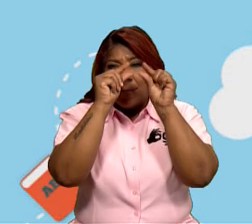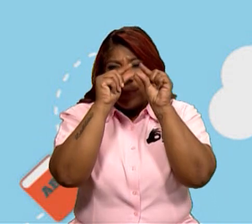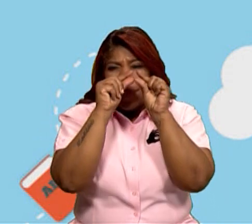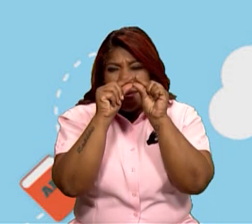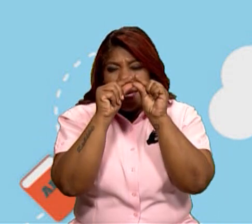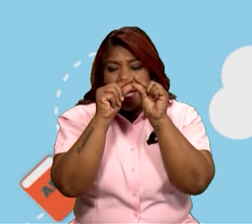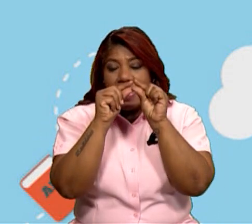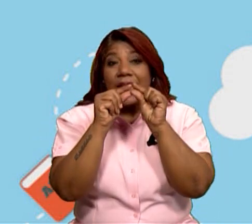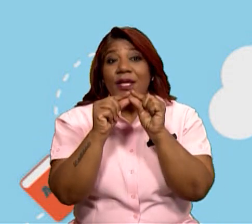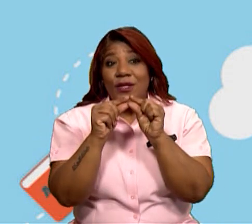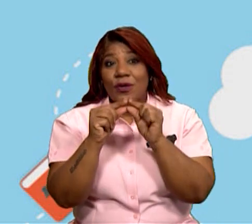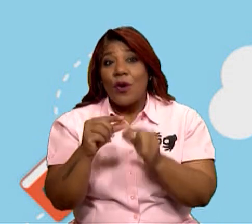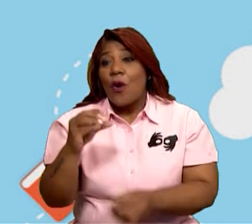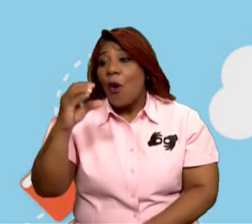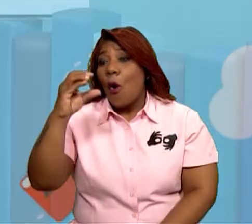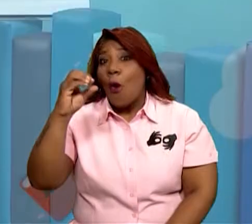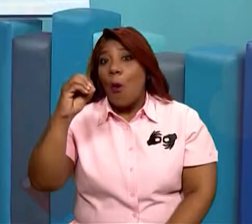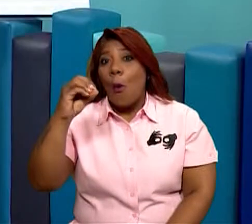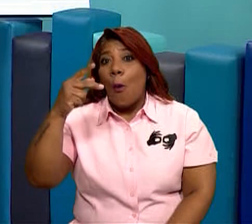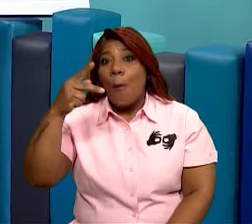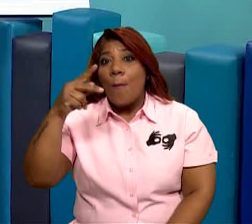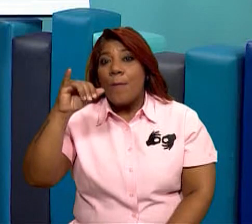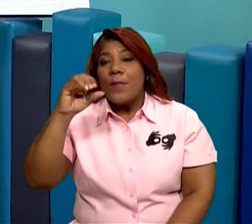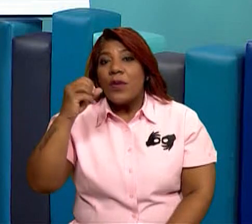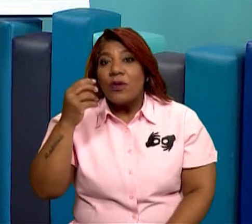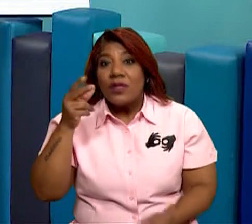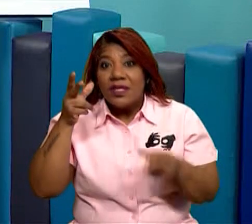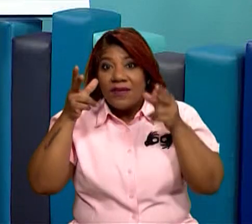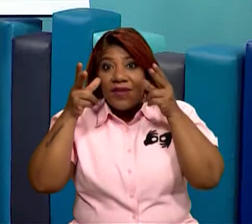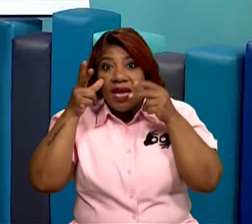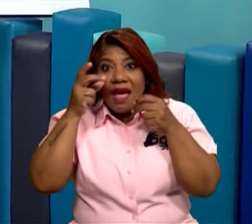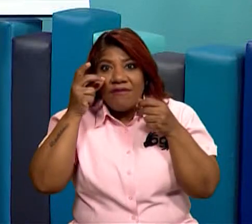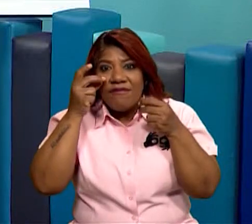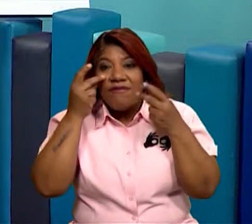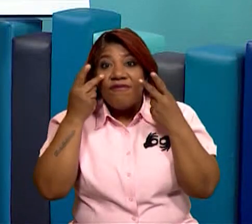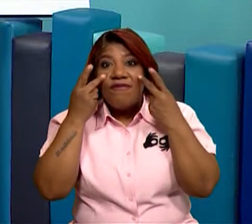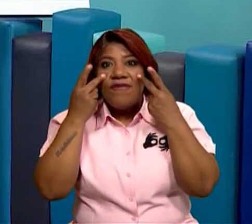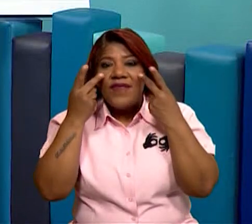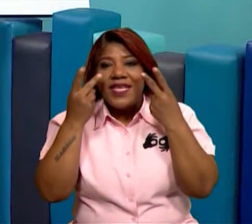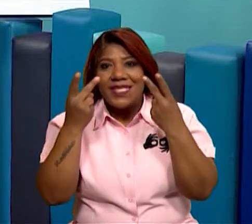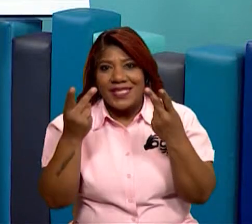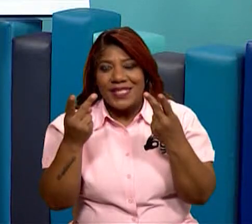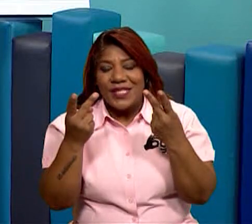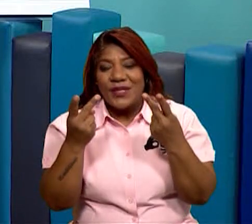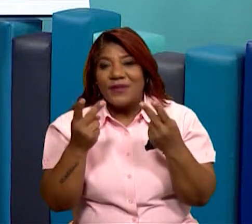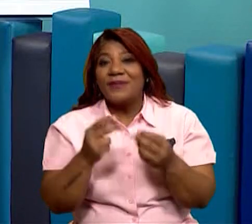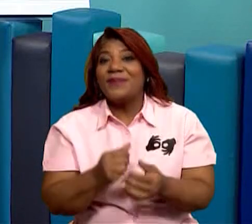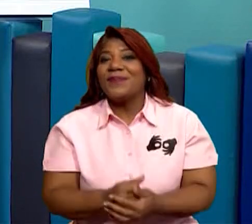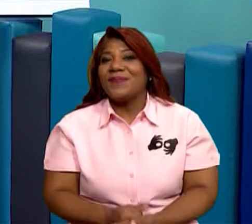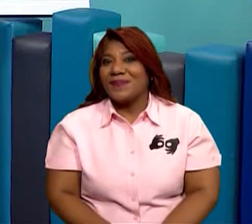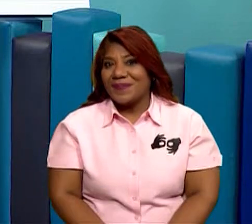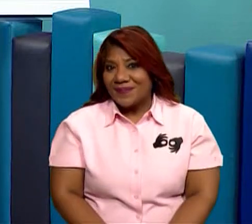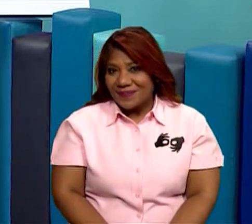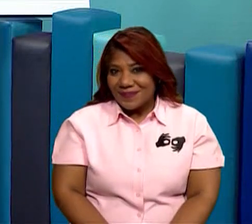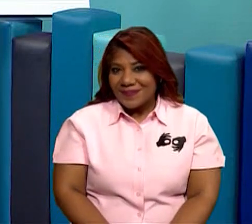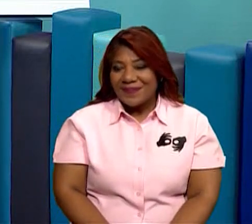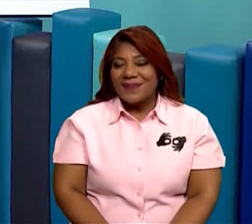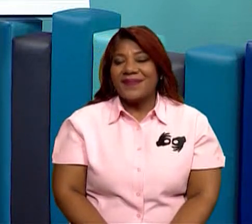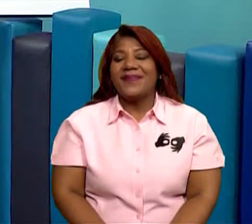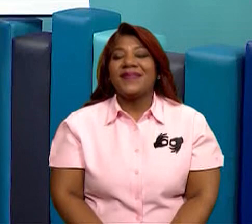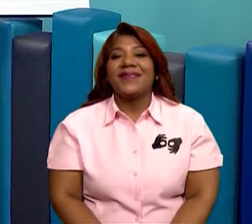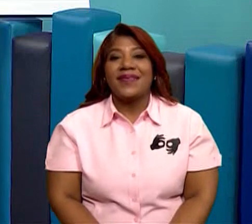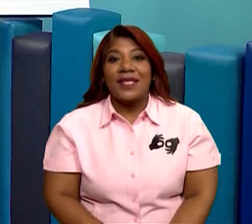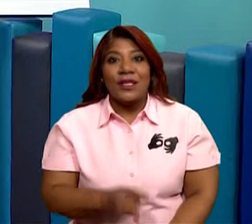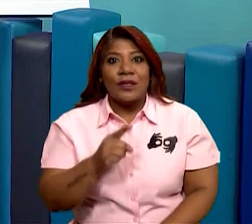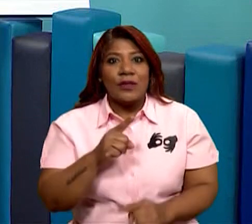palabra microscopio, ¿ok? Visión a las cosas pequeñas, a esas cosas que nosotros no vemos fácilmente.